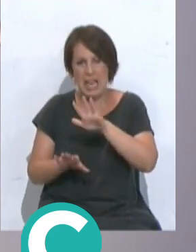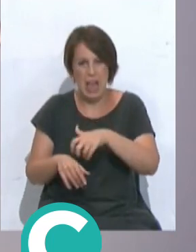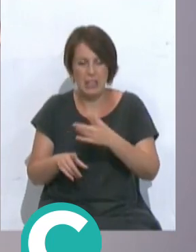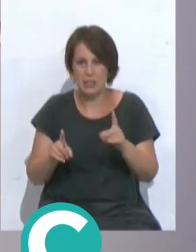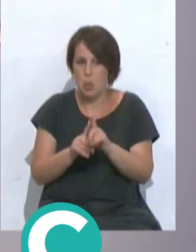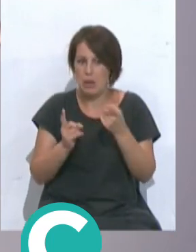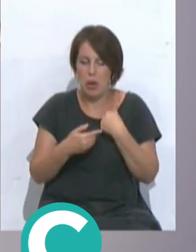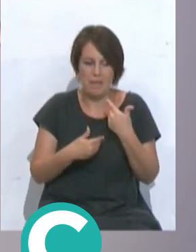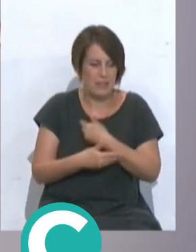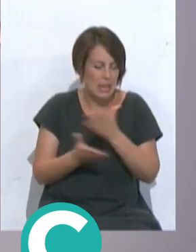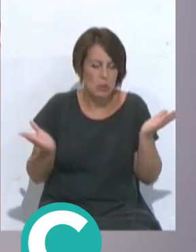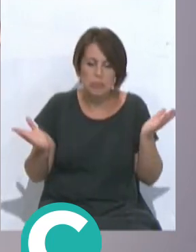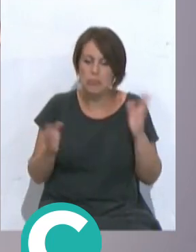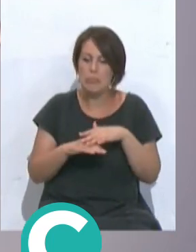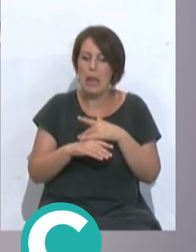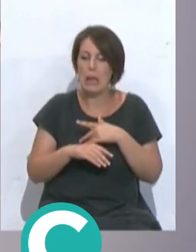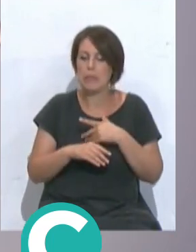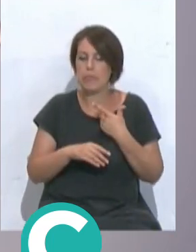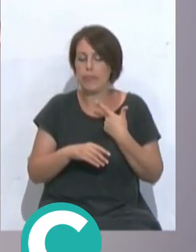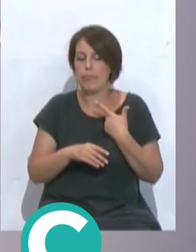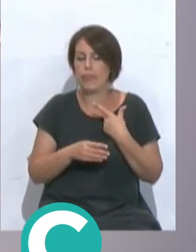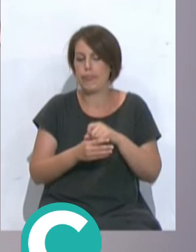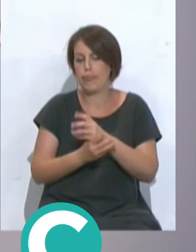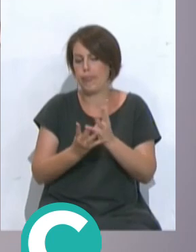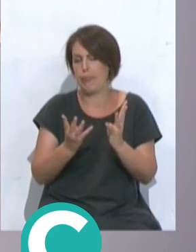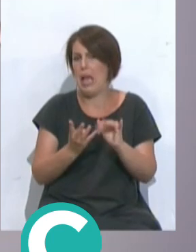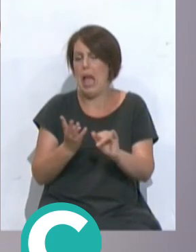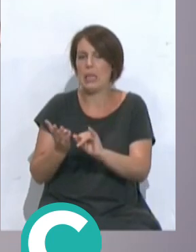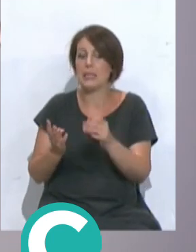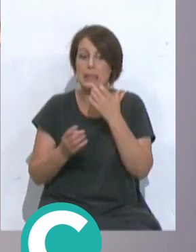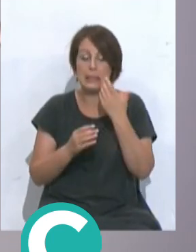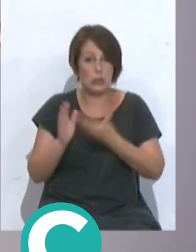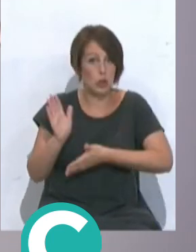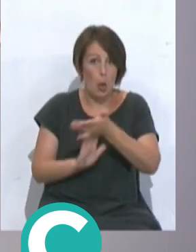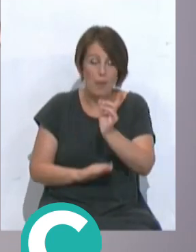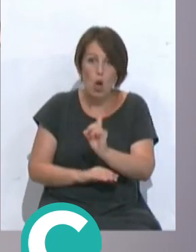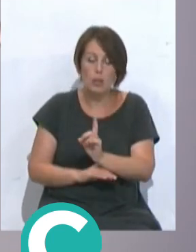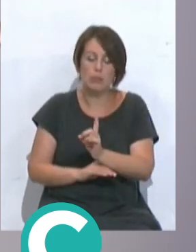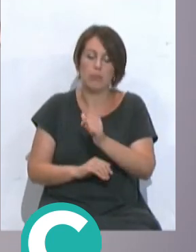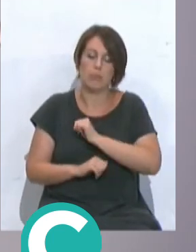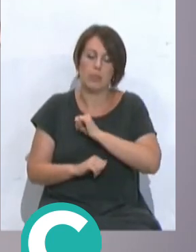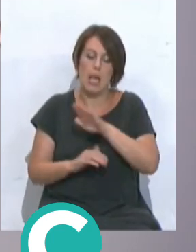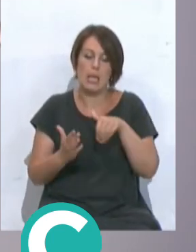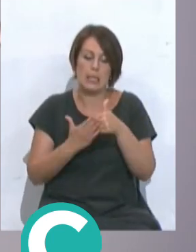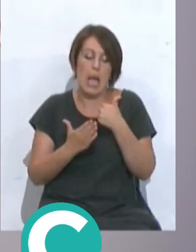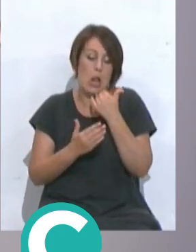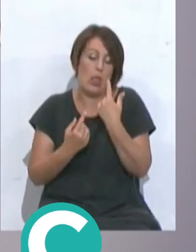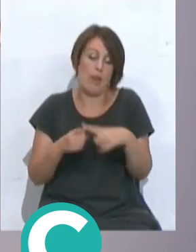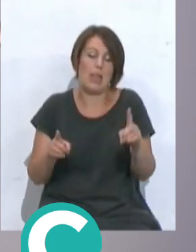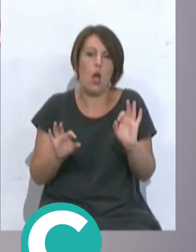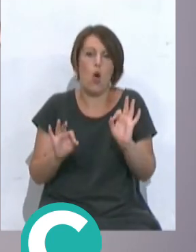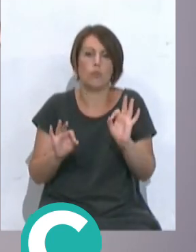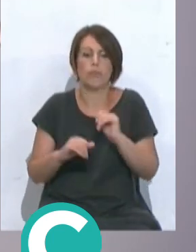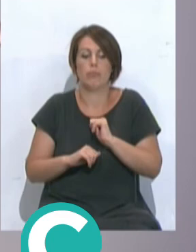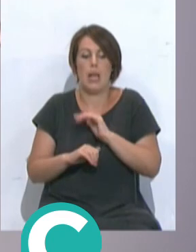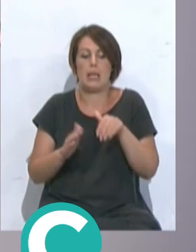estoy abierto a varias opciones si no termino de irme pues o esperaré a que salga algo diferente o